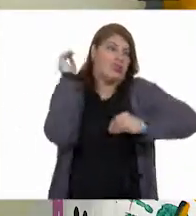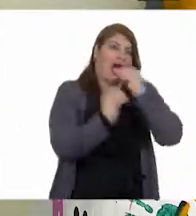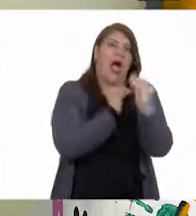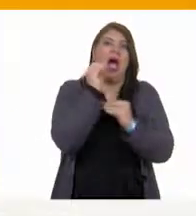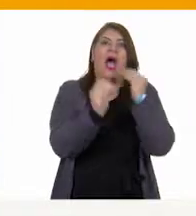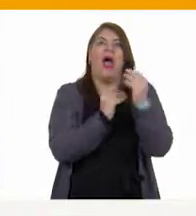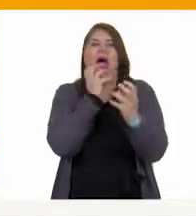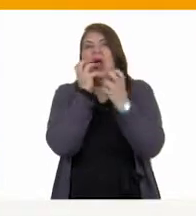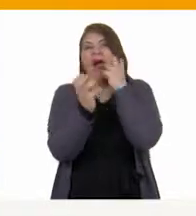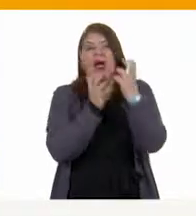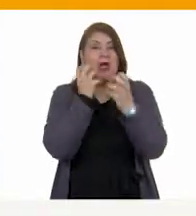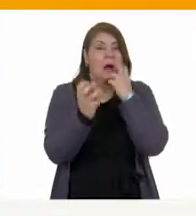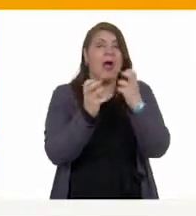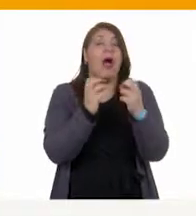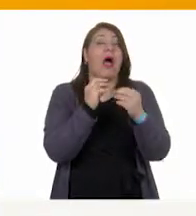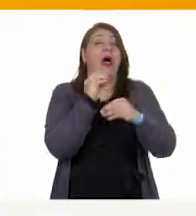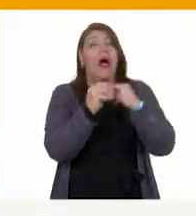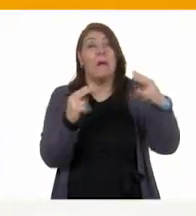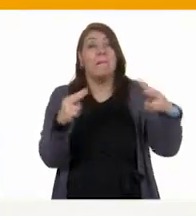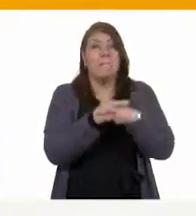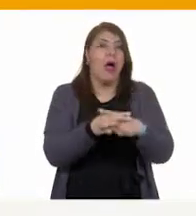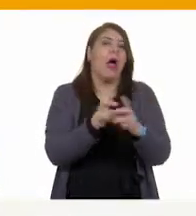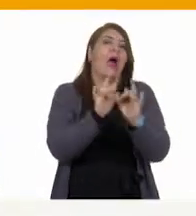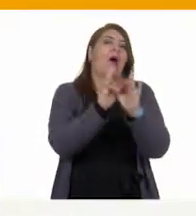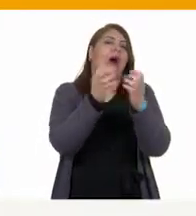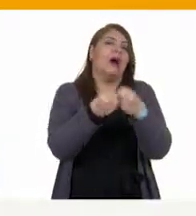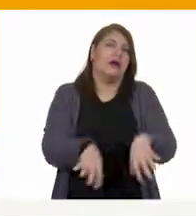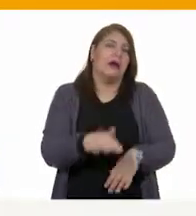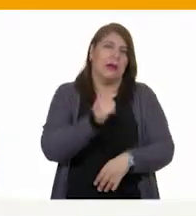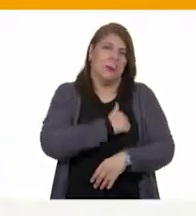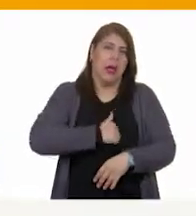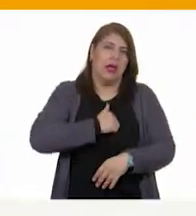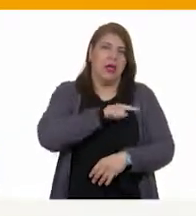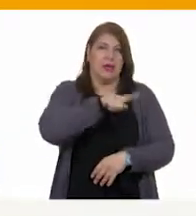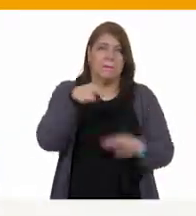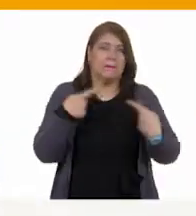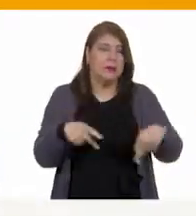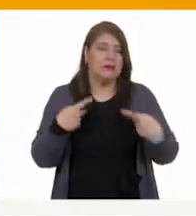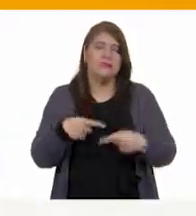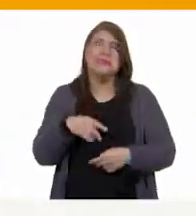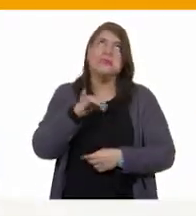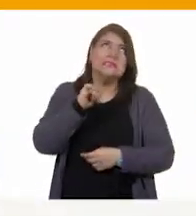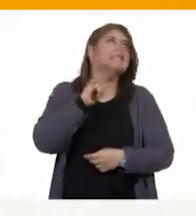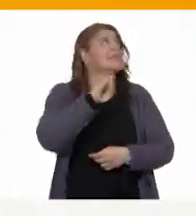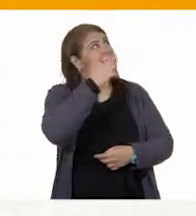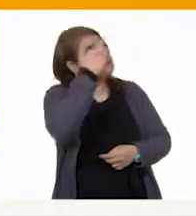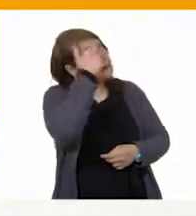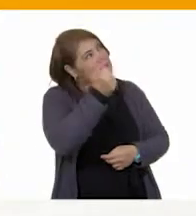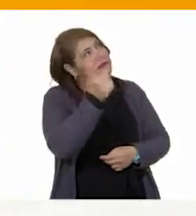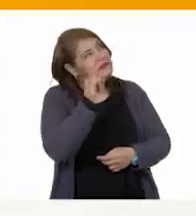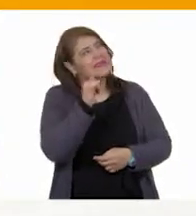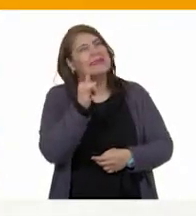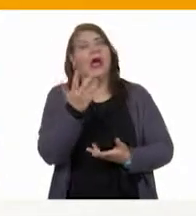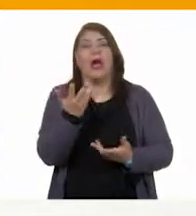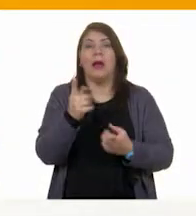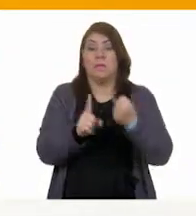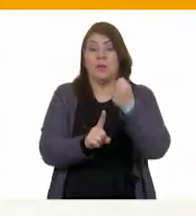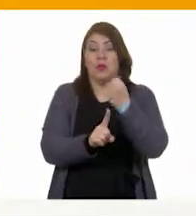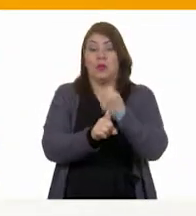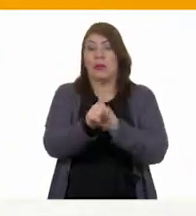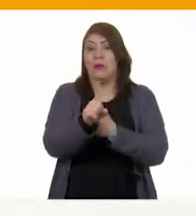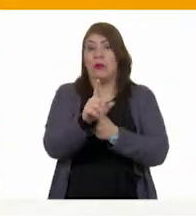peleas siempre alguien sale lastimado. Ay, es verdad, sí, tienes razón. Aunque haya algún conflicto,